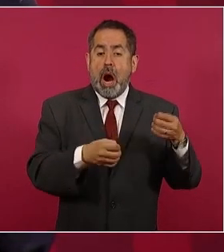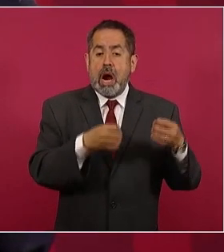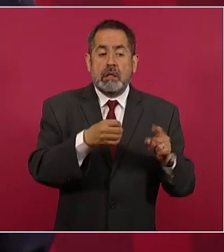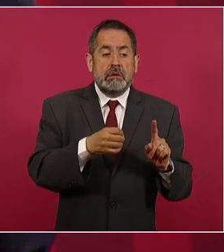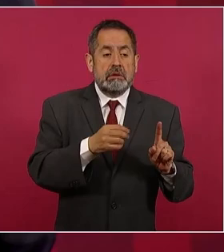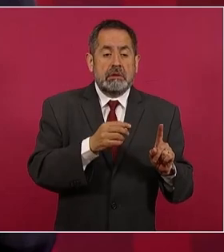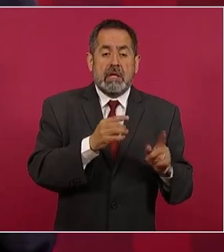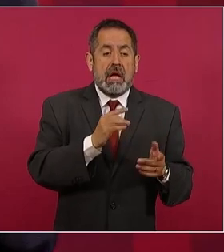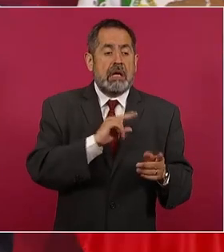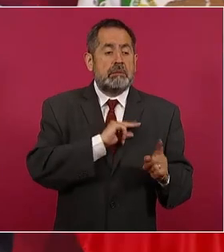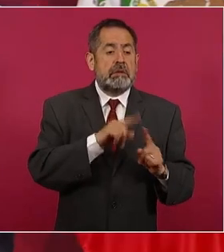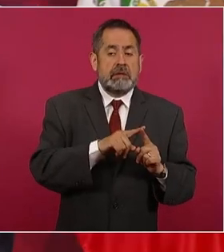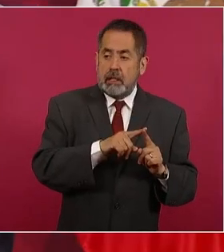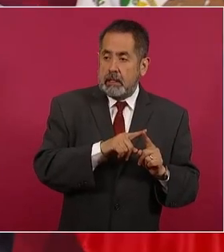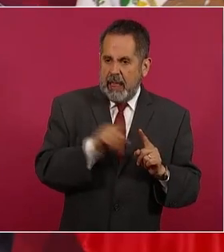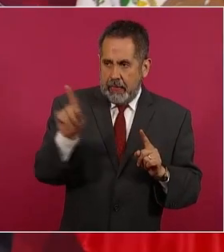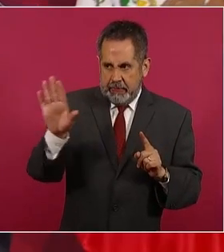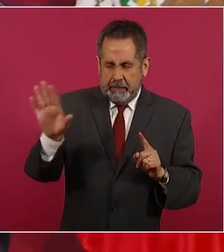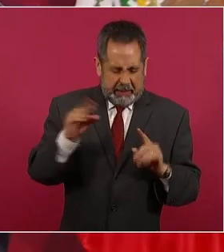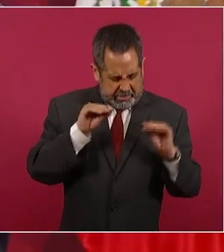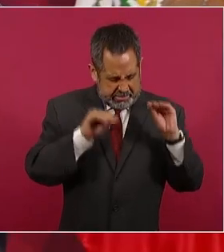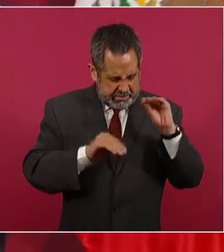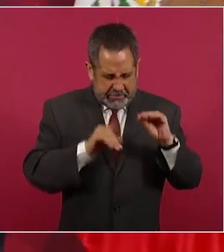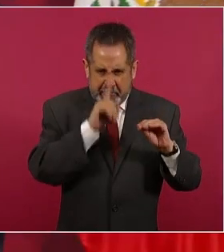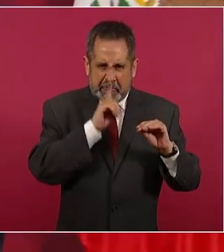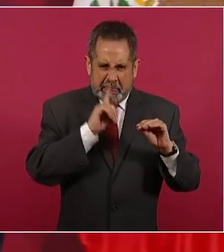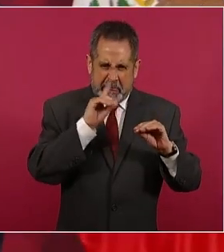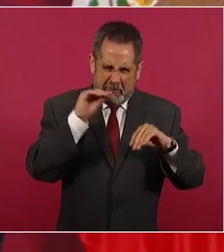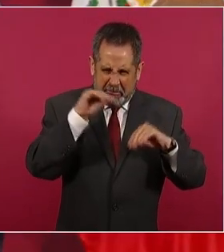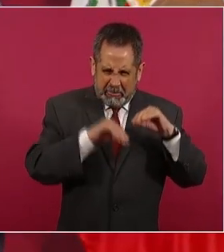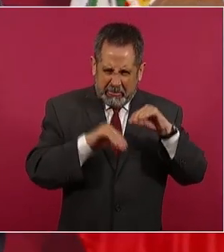para fabricar delitos a periodistas.